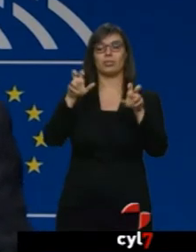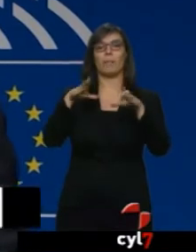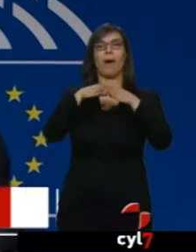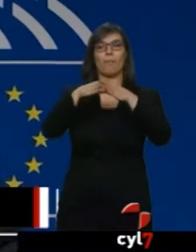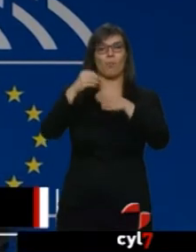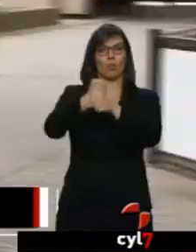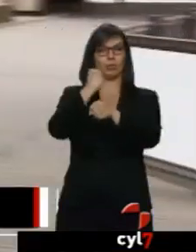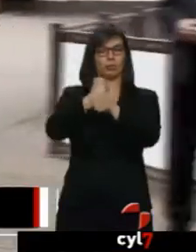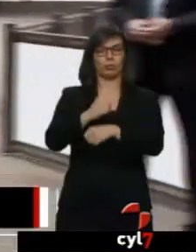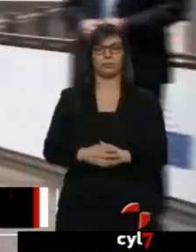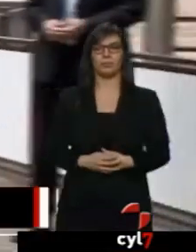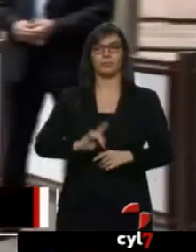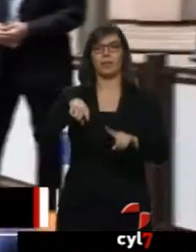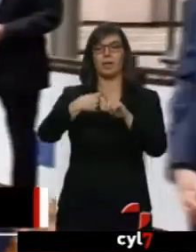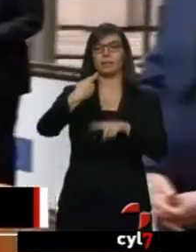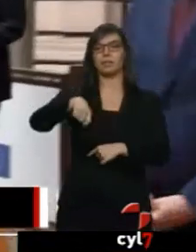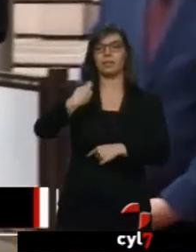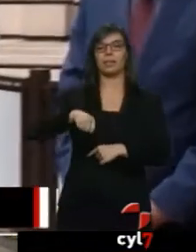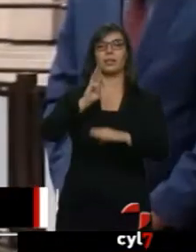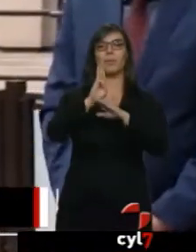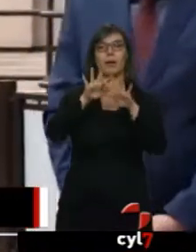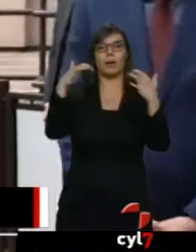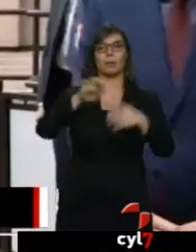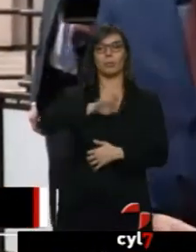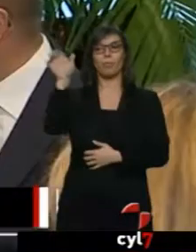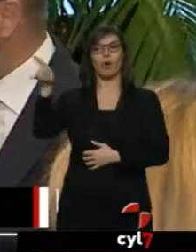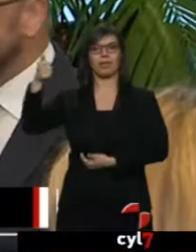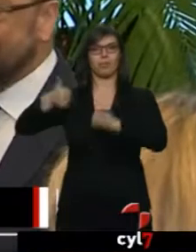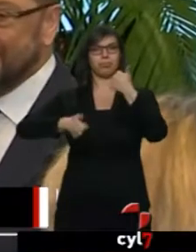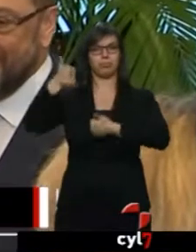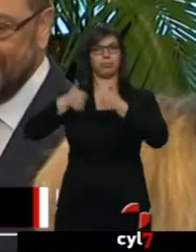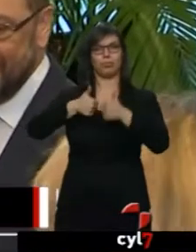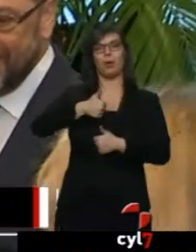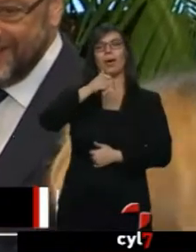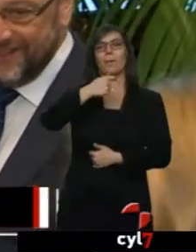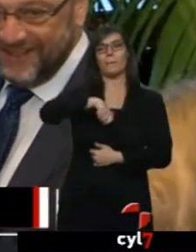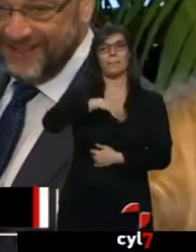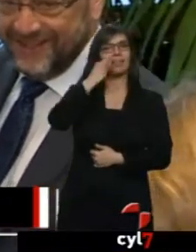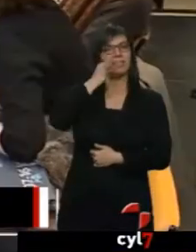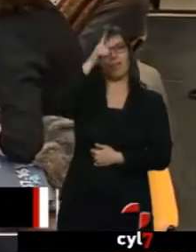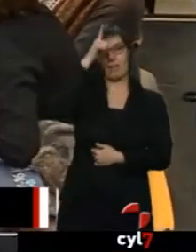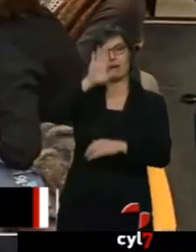personas han salido a la calle en Benavente.